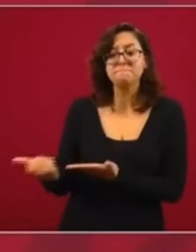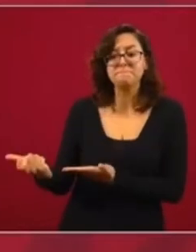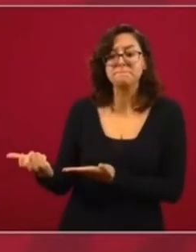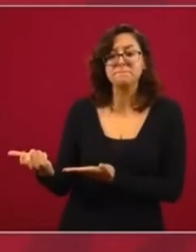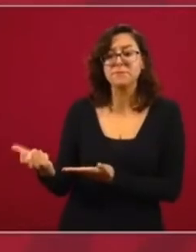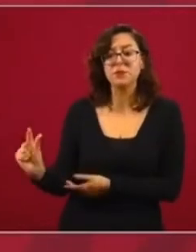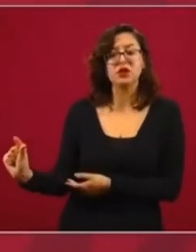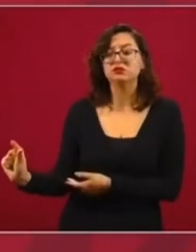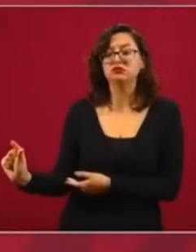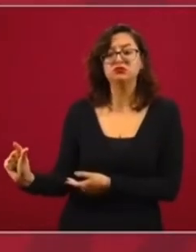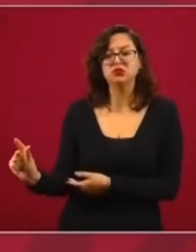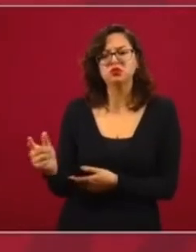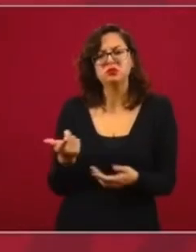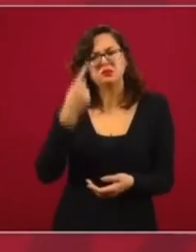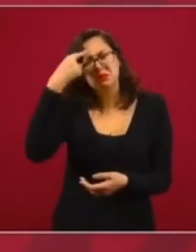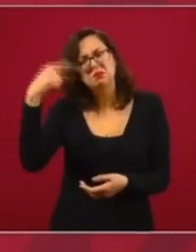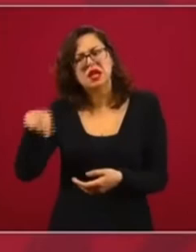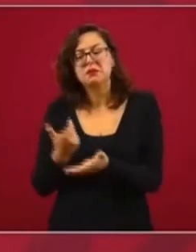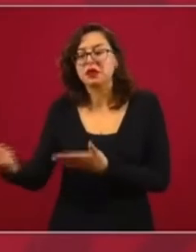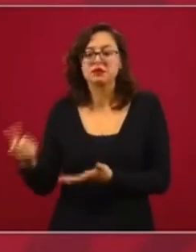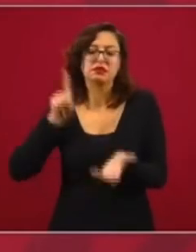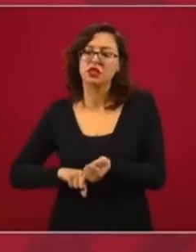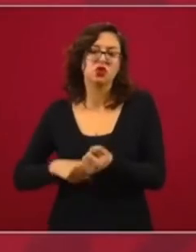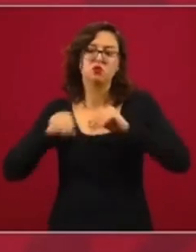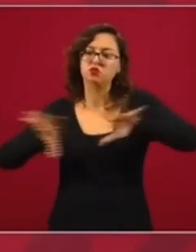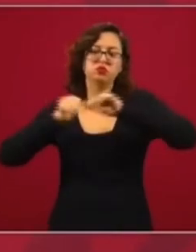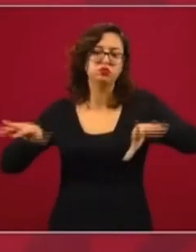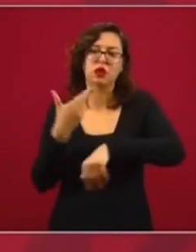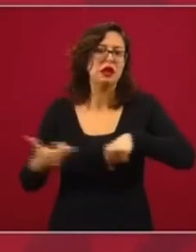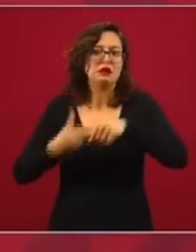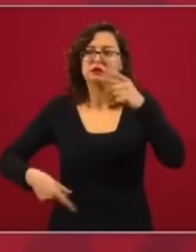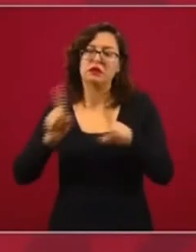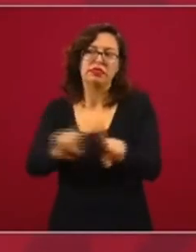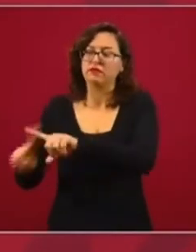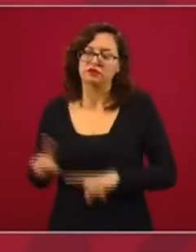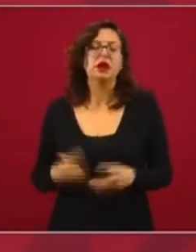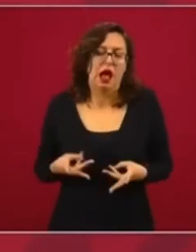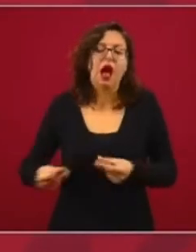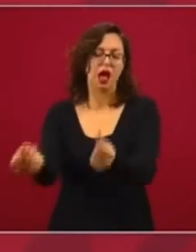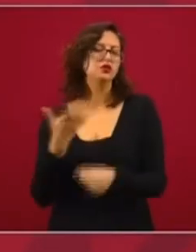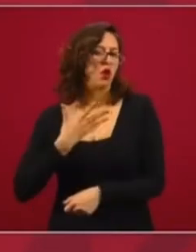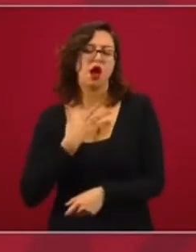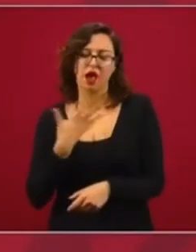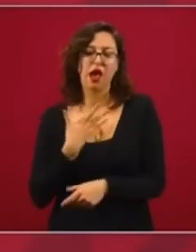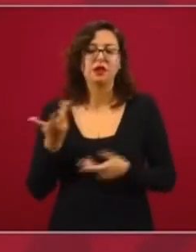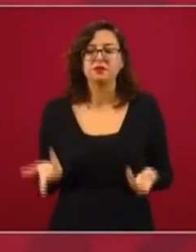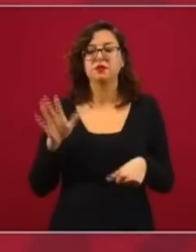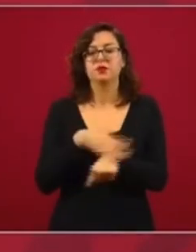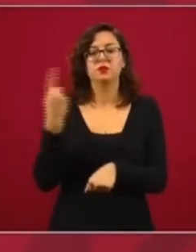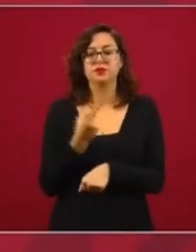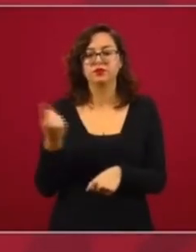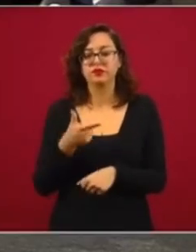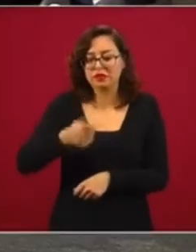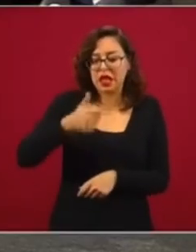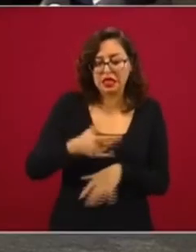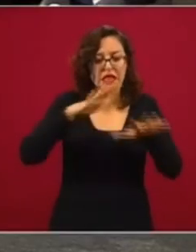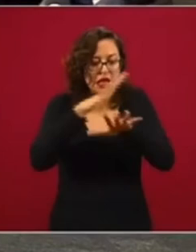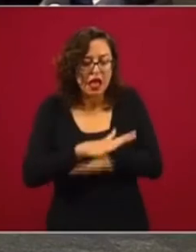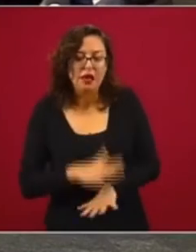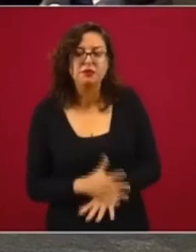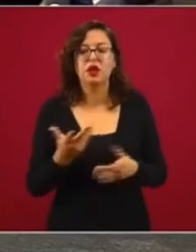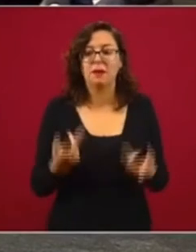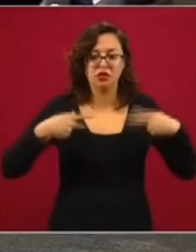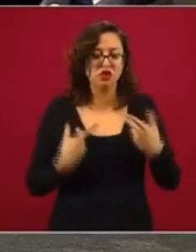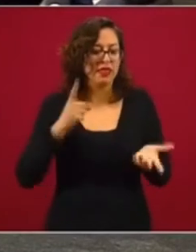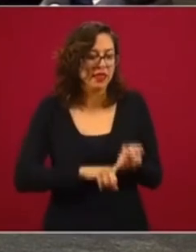es para los gastos de operación que tienen que llevar a cabo porque hay que cambiar estos canales y tienen que